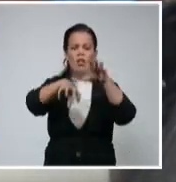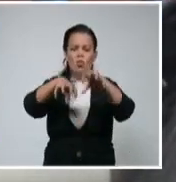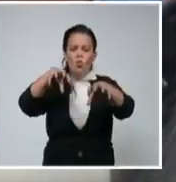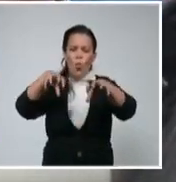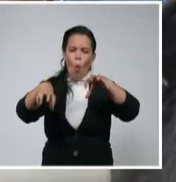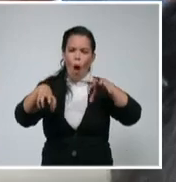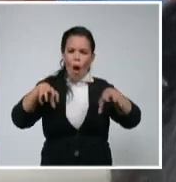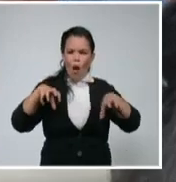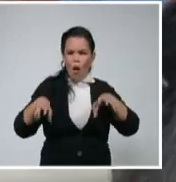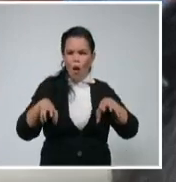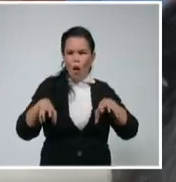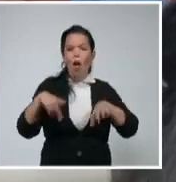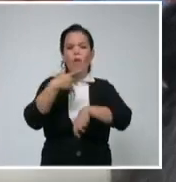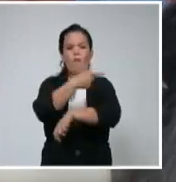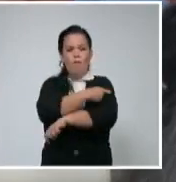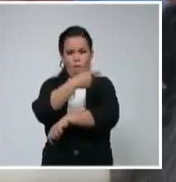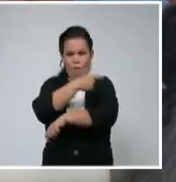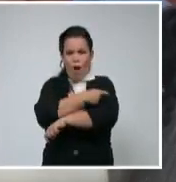moviendo hasta ahora.